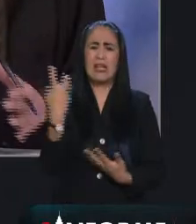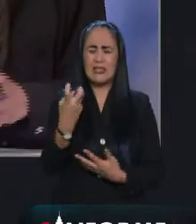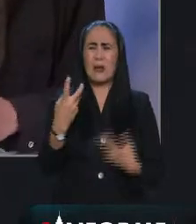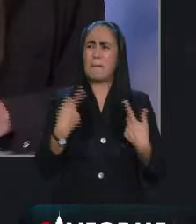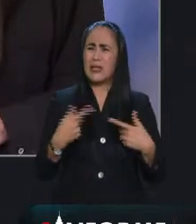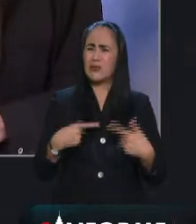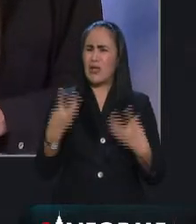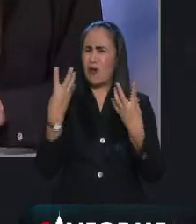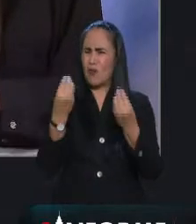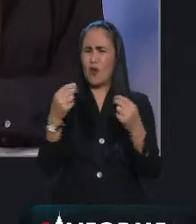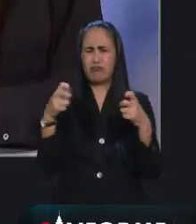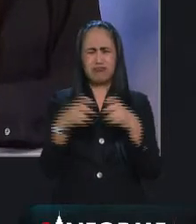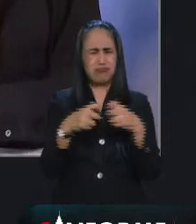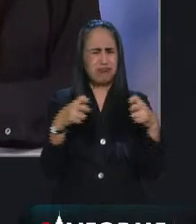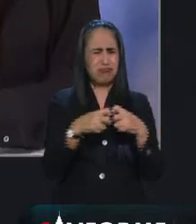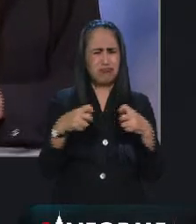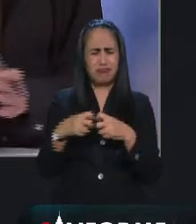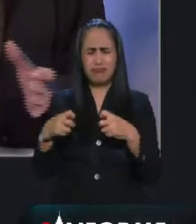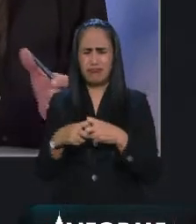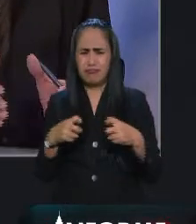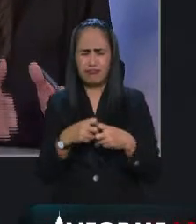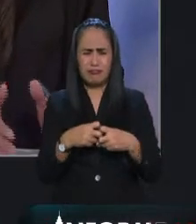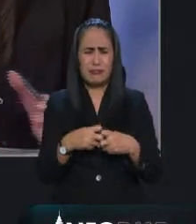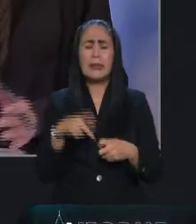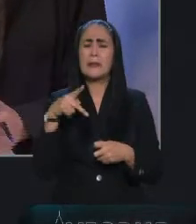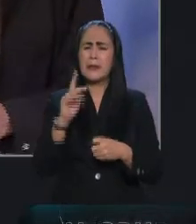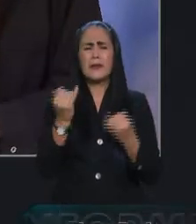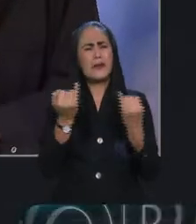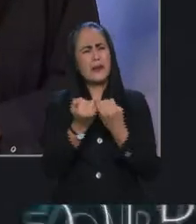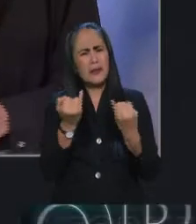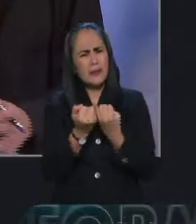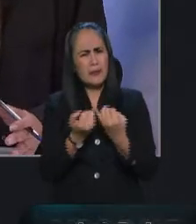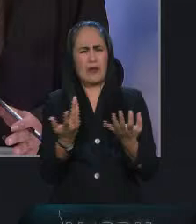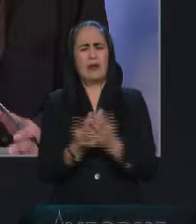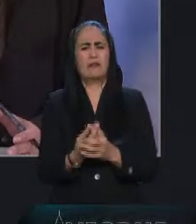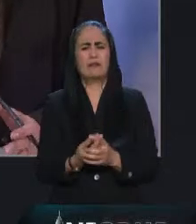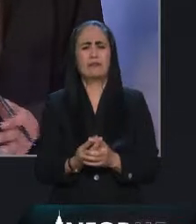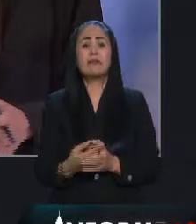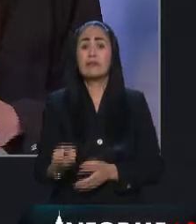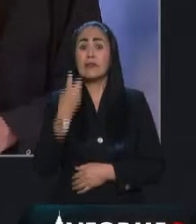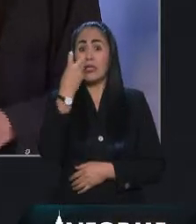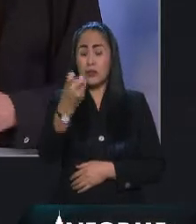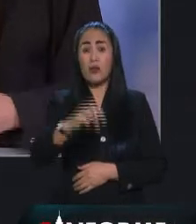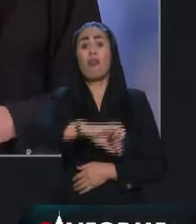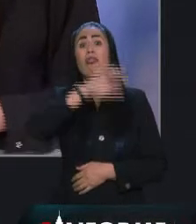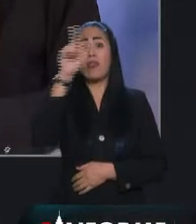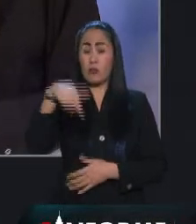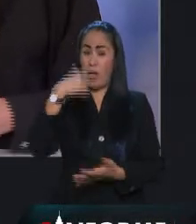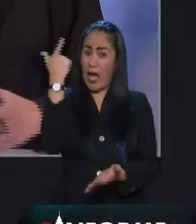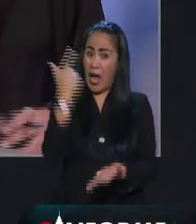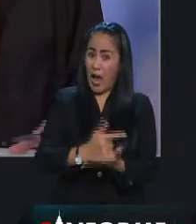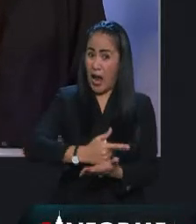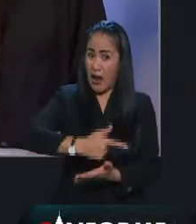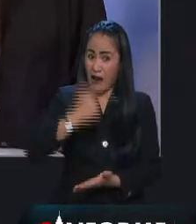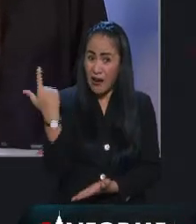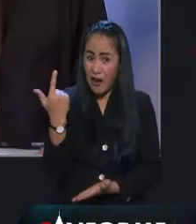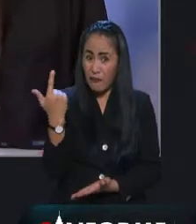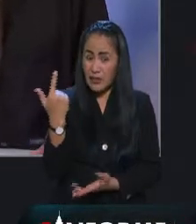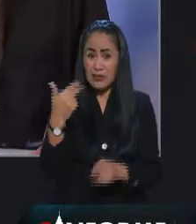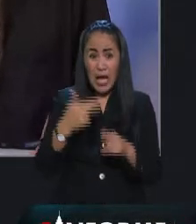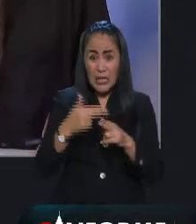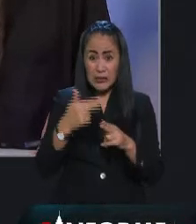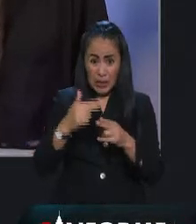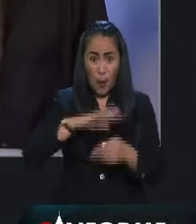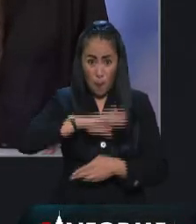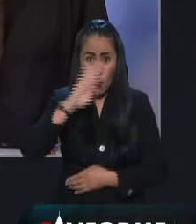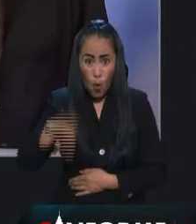pero sin embargo, también hemos visto que de eso no se sigue una gravedad en el impacto en las personas como la que se